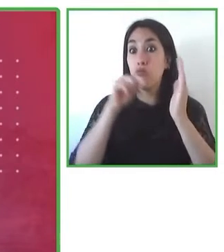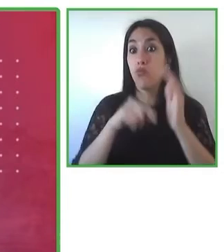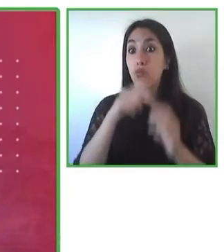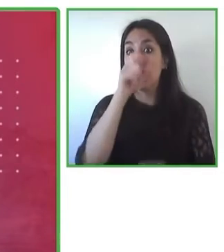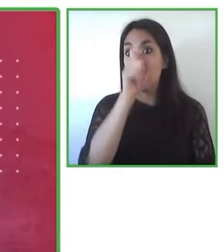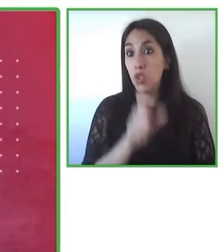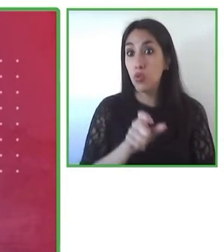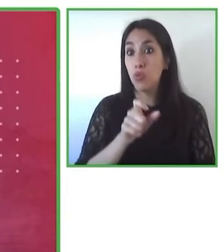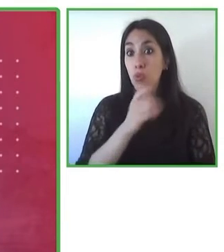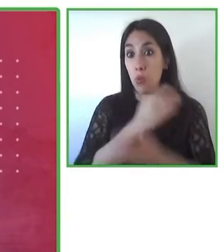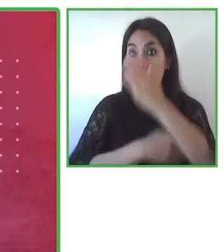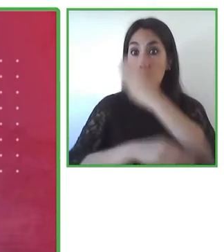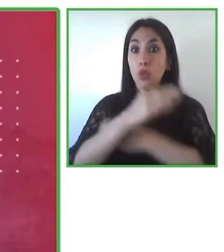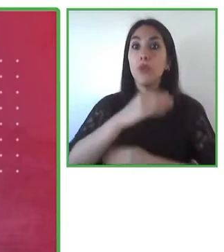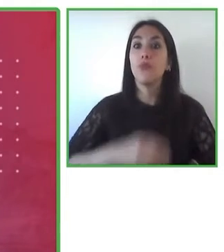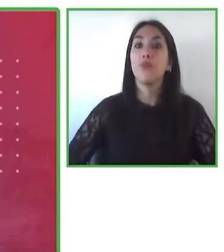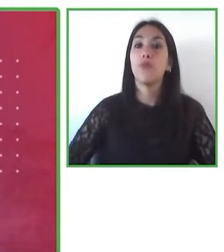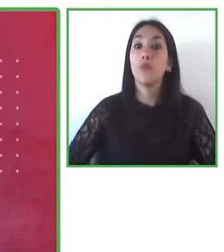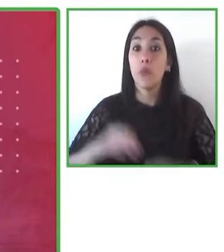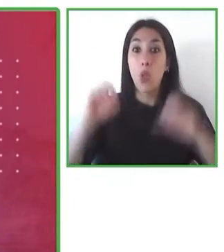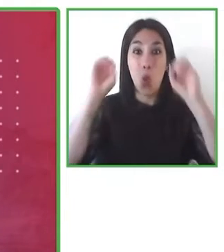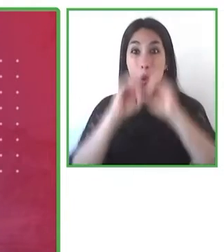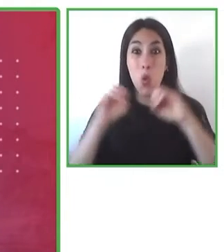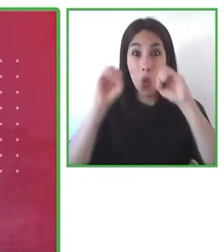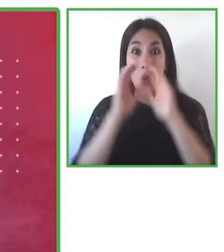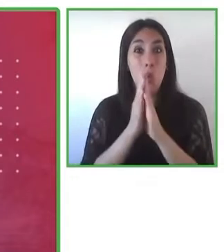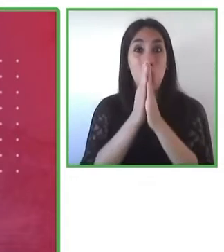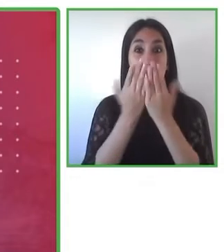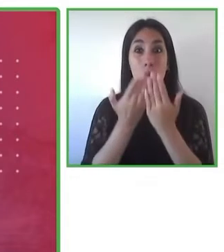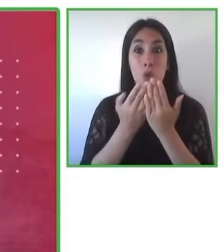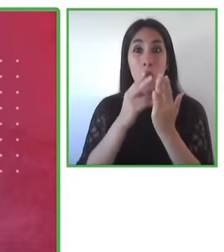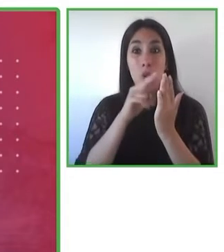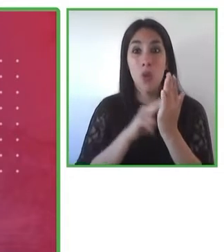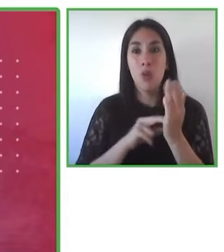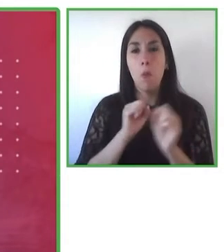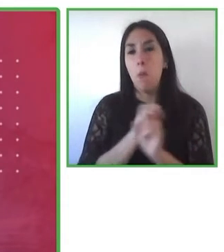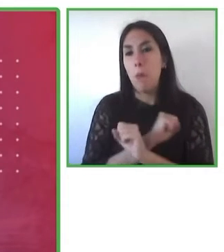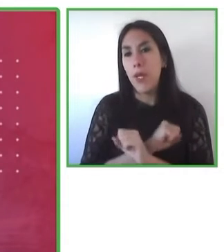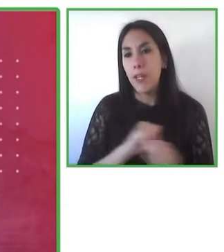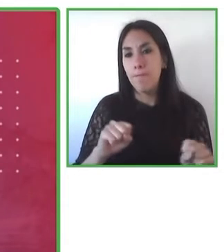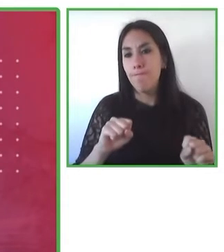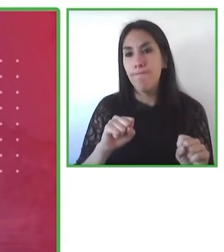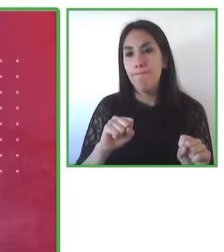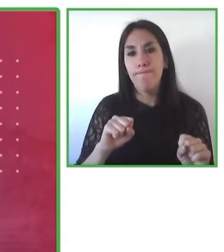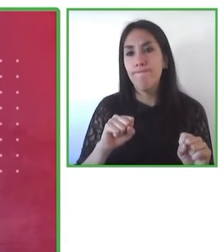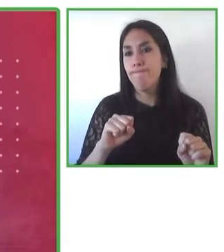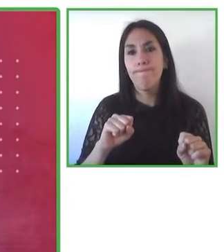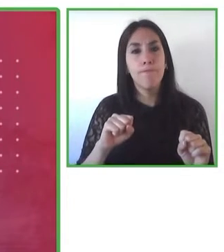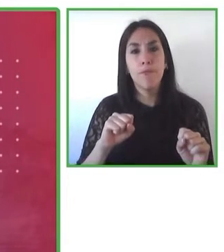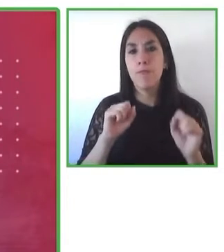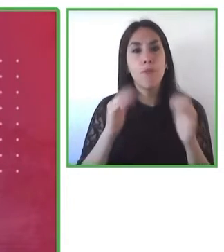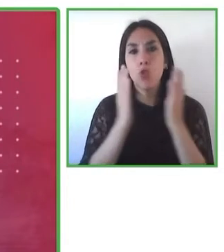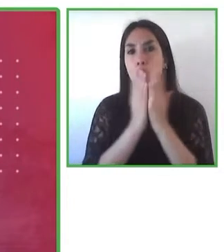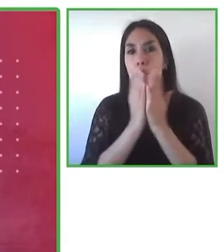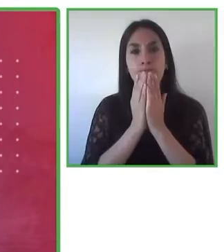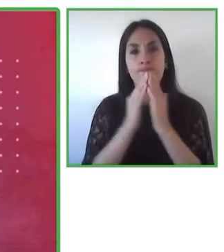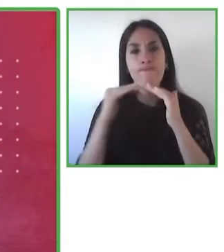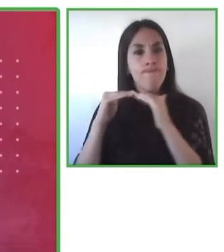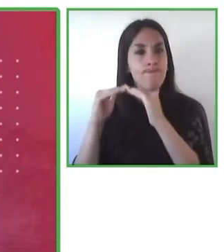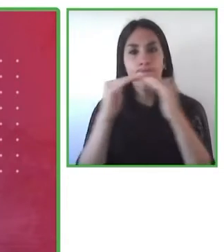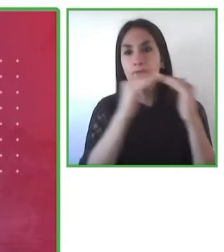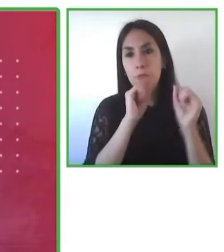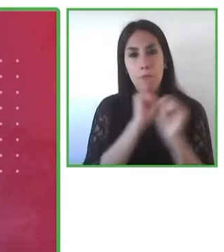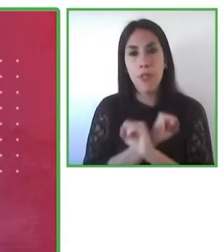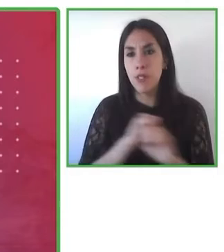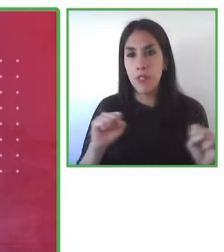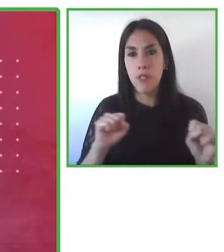no puede estudiar en igualdad de condiciones, tiene peores rendimientos educativos, en muchos países grandes niveles